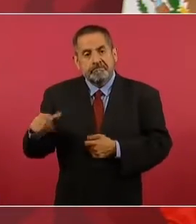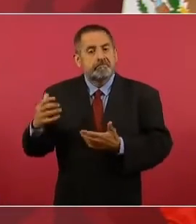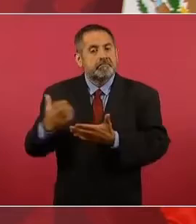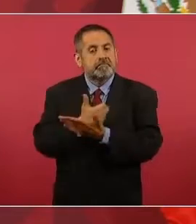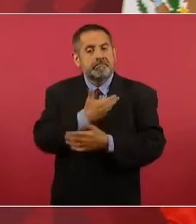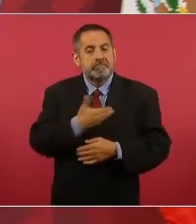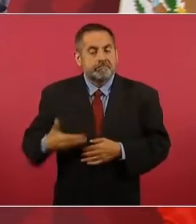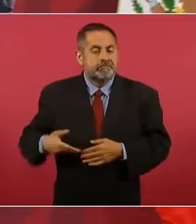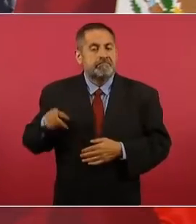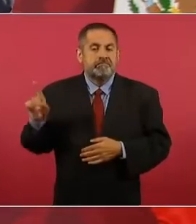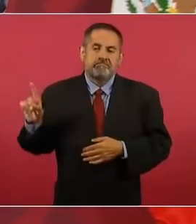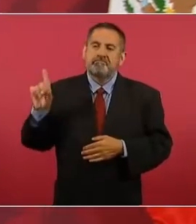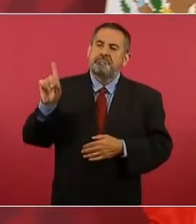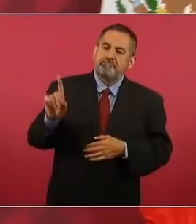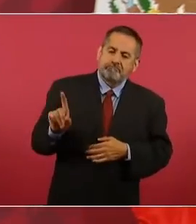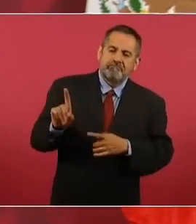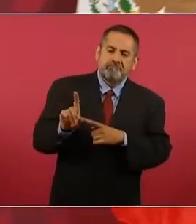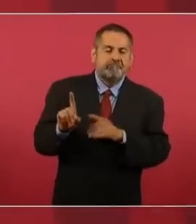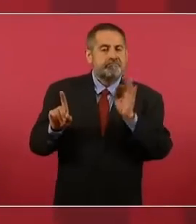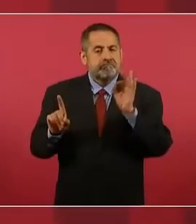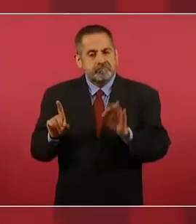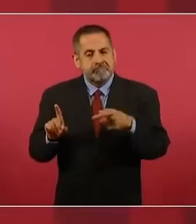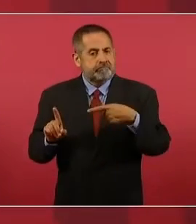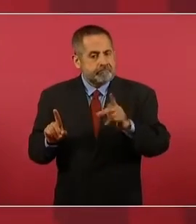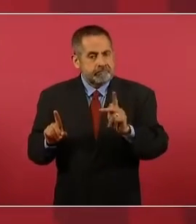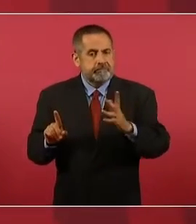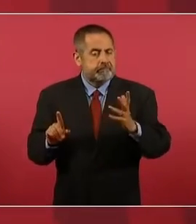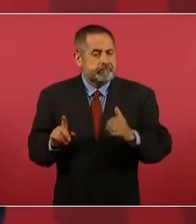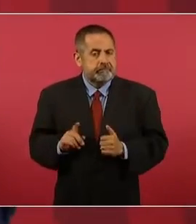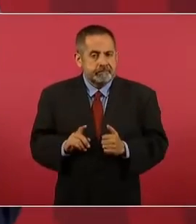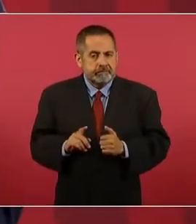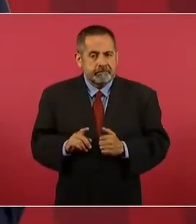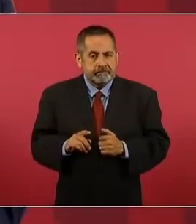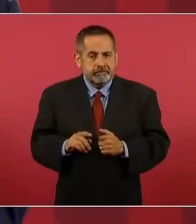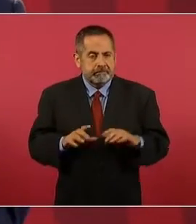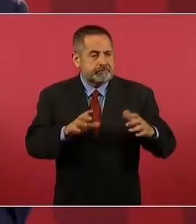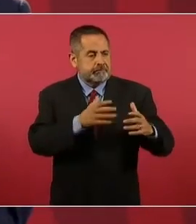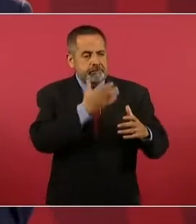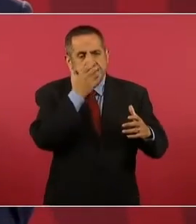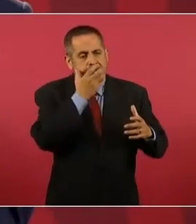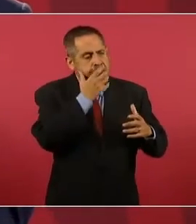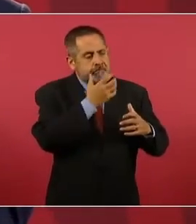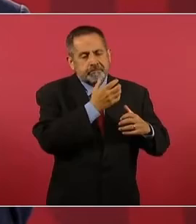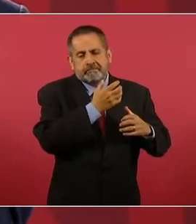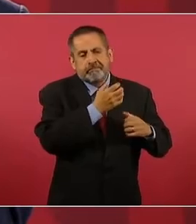presidencia. Nada más que el conservadurismo